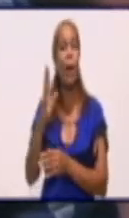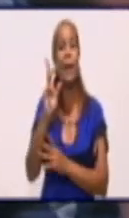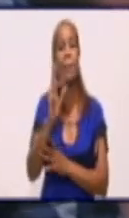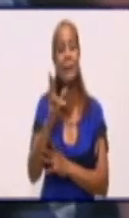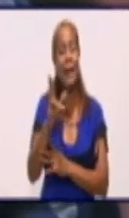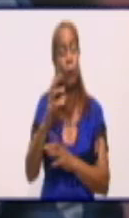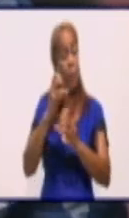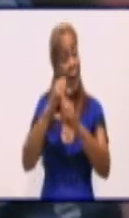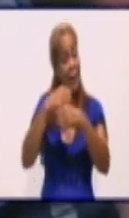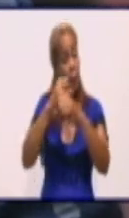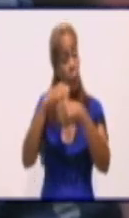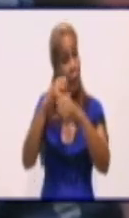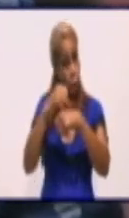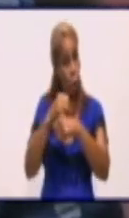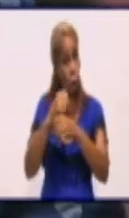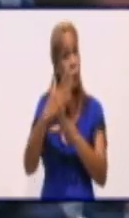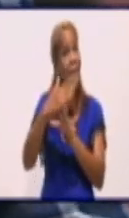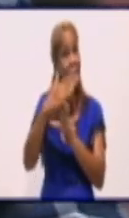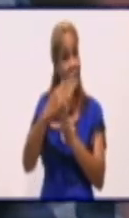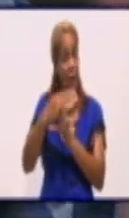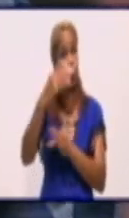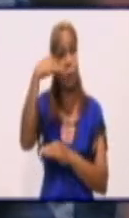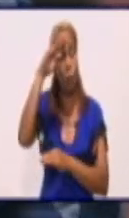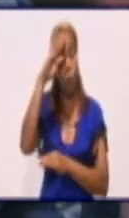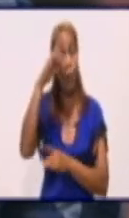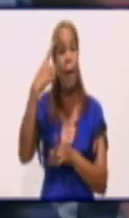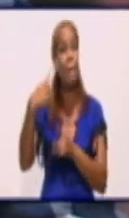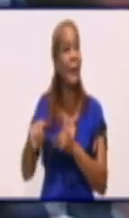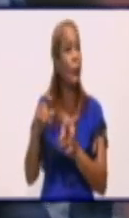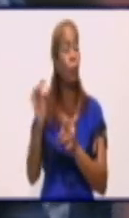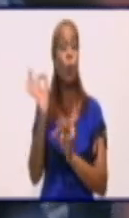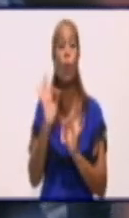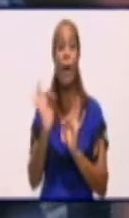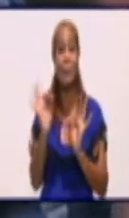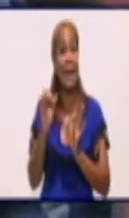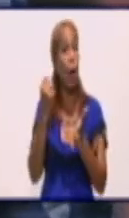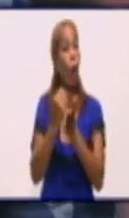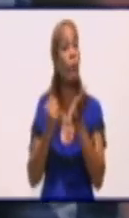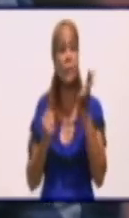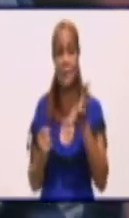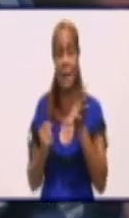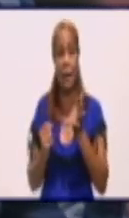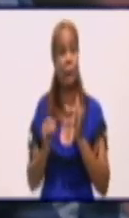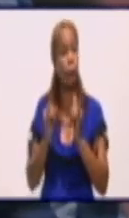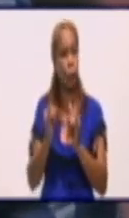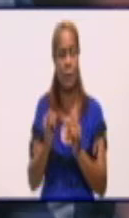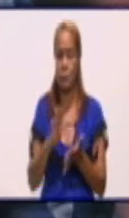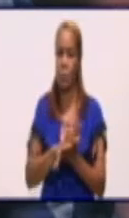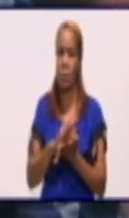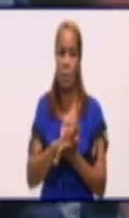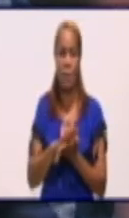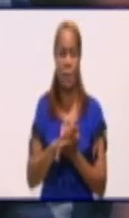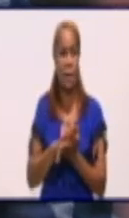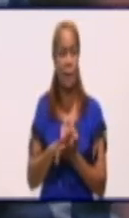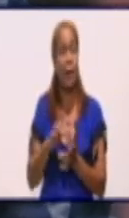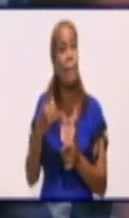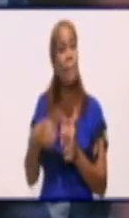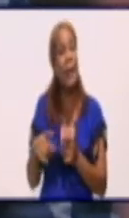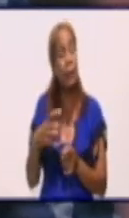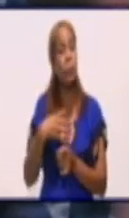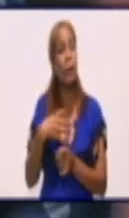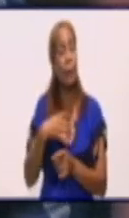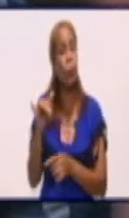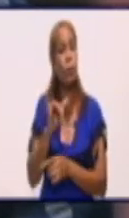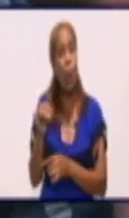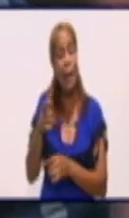referencia nacional, que es el IPK. Todavía no tenemos oficialmente ninguna confirmación, pero podemos decir que en la observación que hemos hecho en